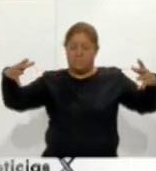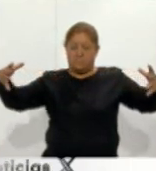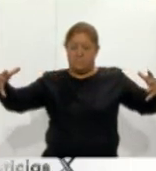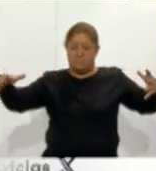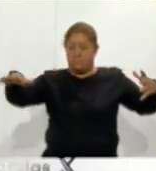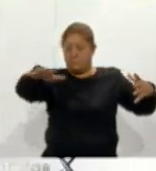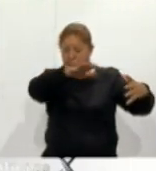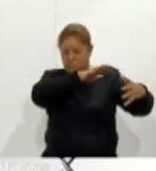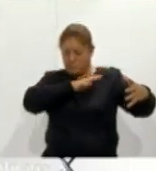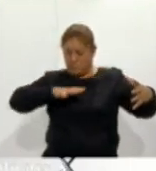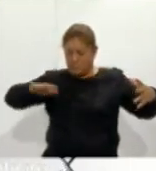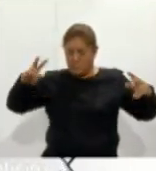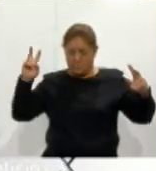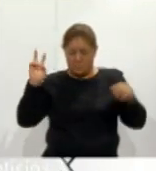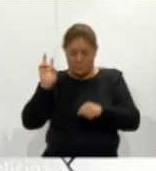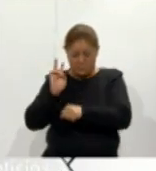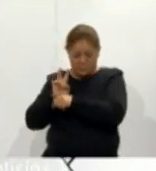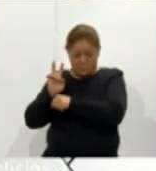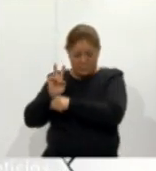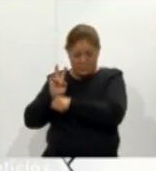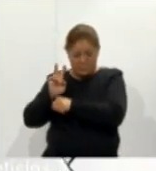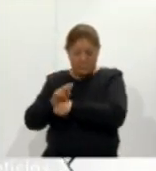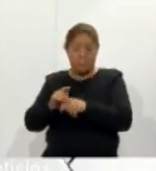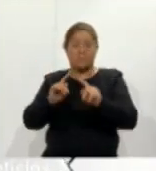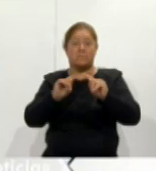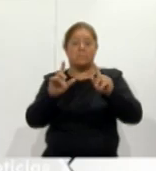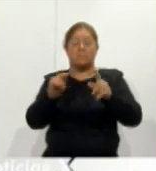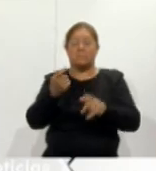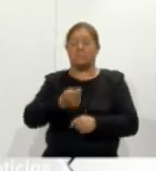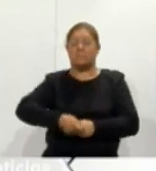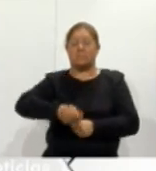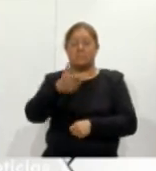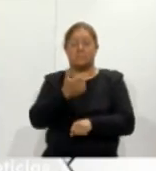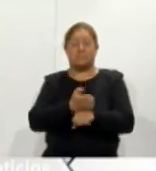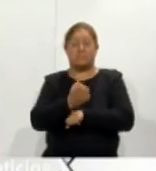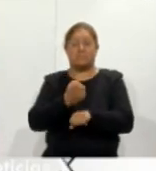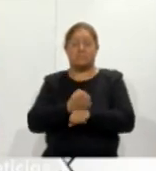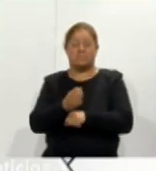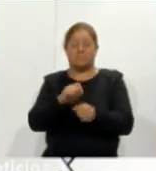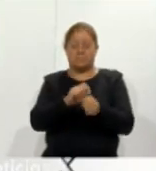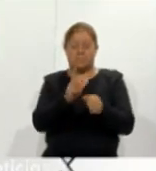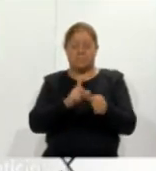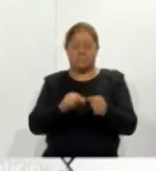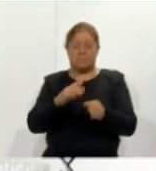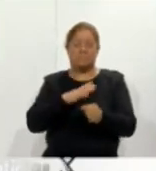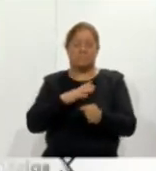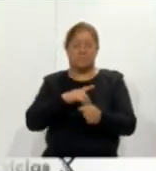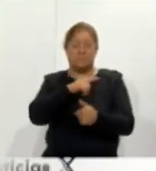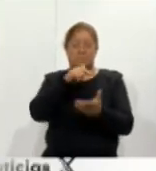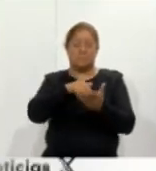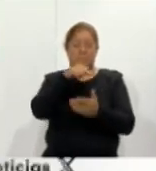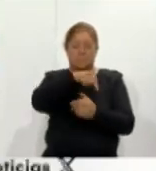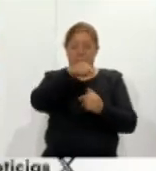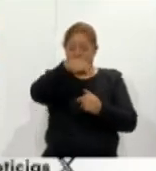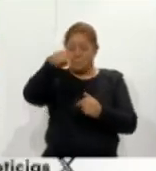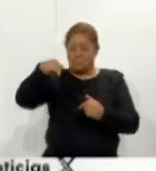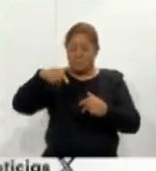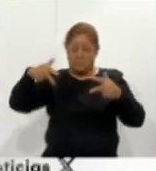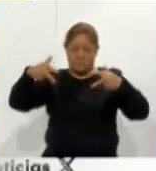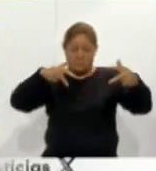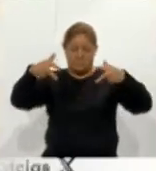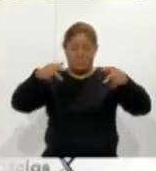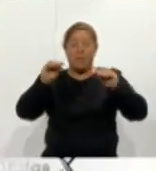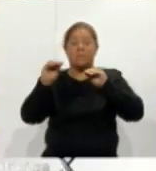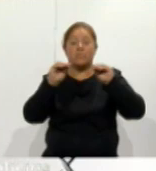del estado. Cabe destacar que Tlaxcala es la primera entidad a nivel nacional en contar con puntos de monitoreo portables.